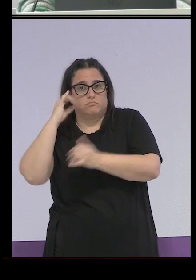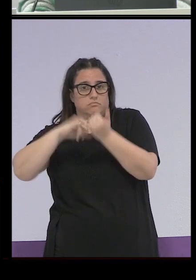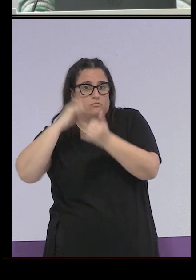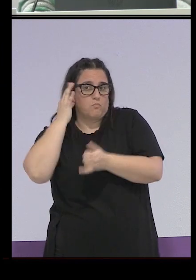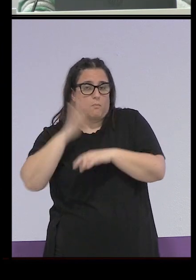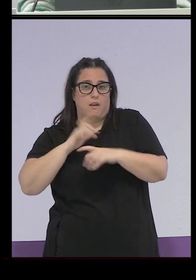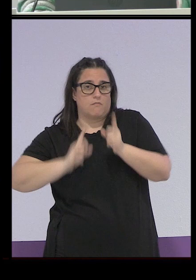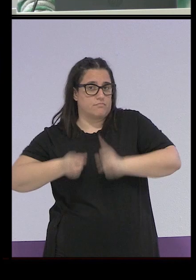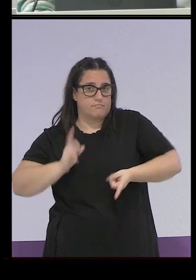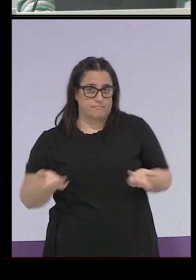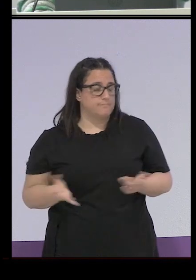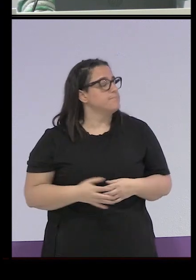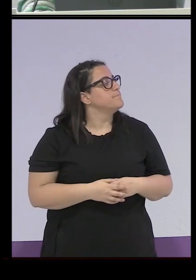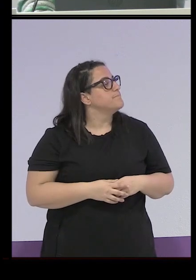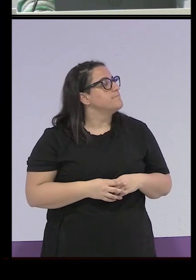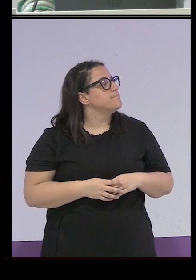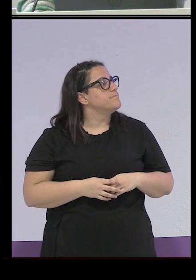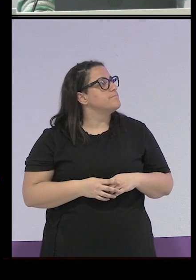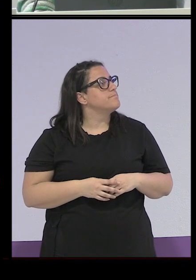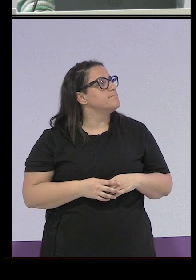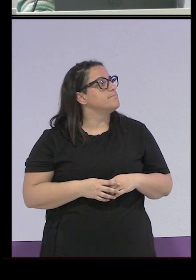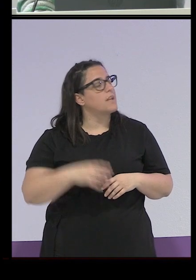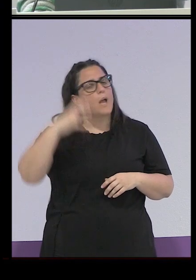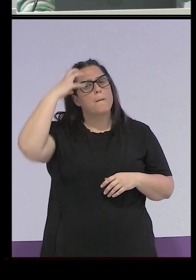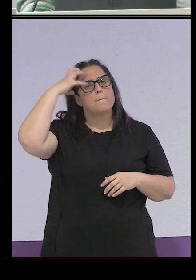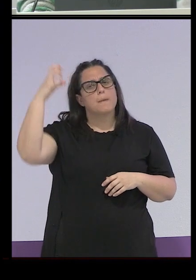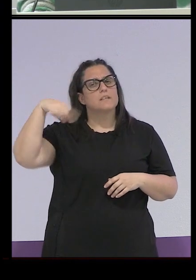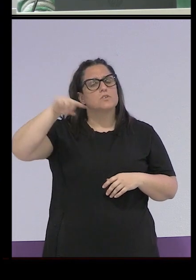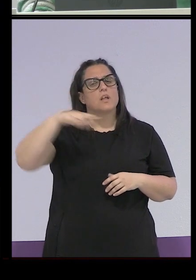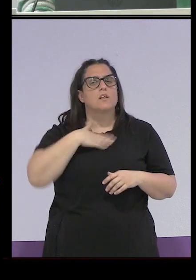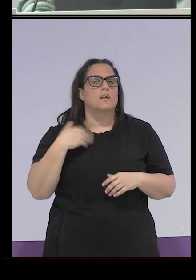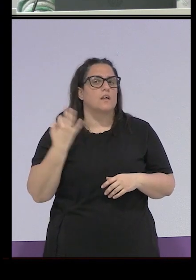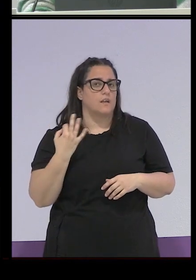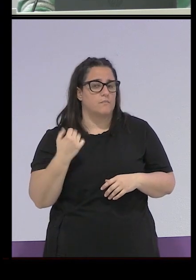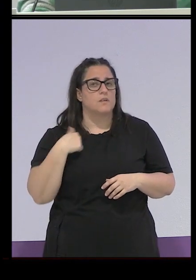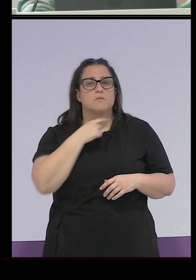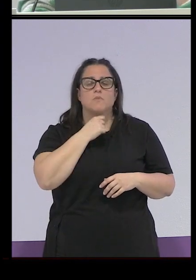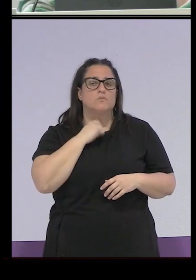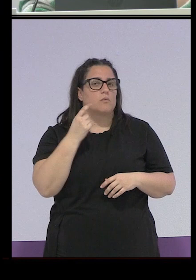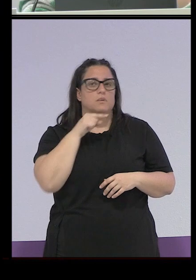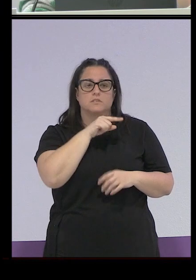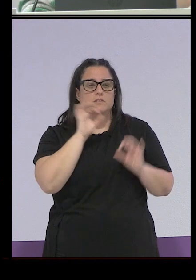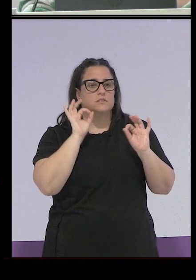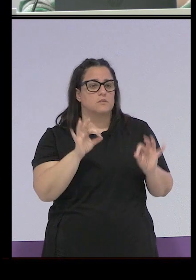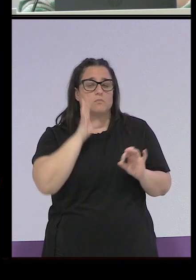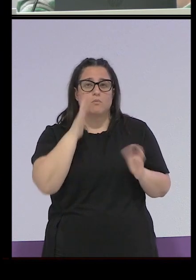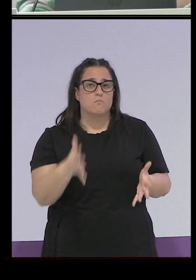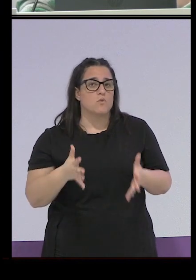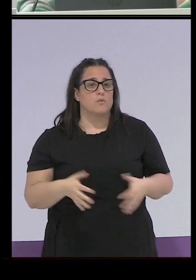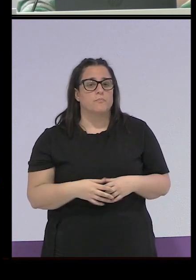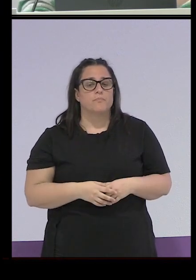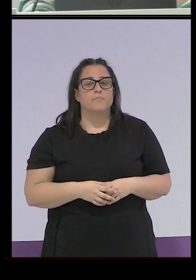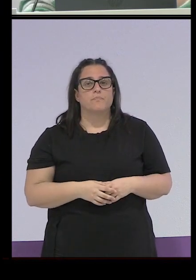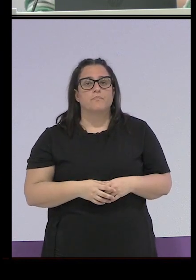cotarro. ¿Qué querían en el Patronato? Bueno, a mí lo que más me gusta es esto, que es que lo dicen tal cual, me encanta cuando dicen,